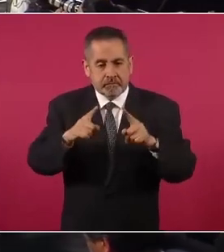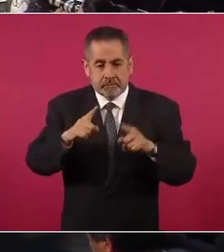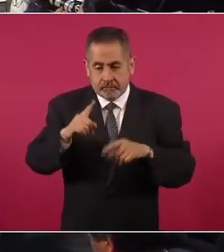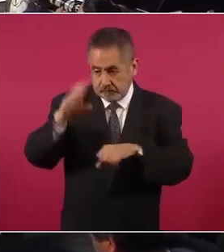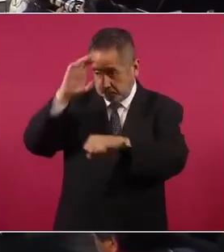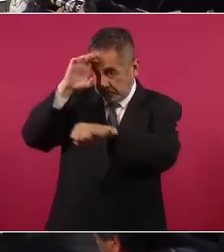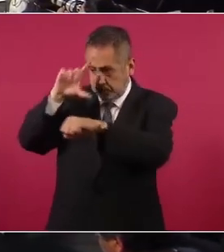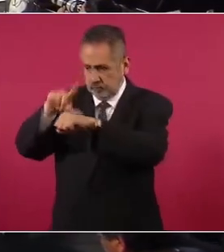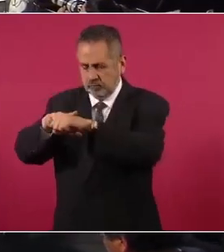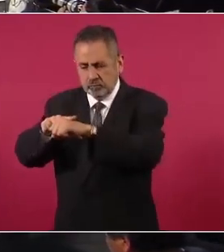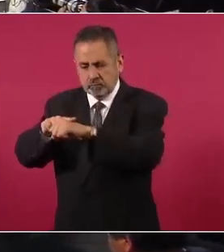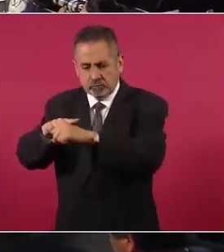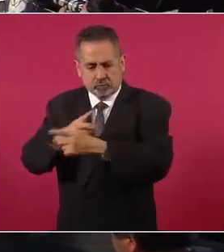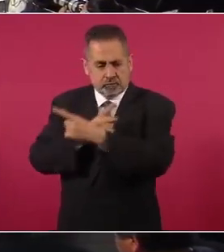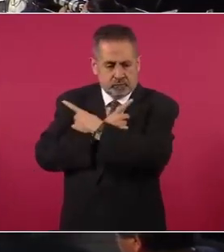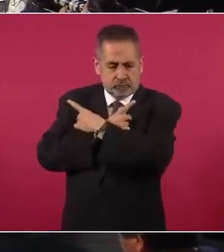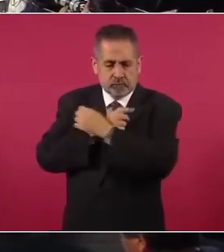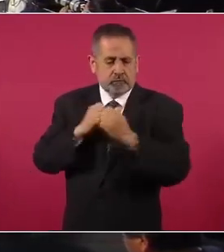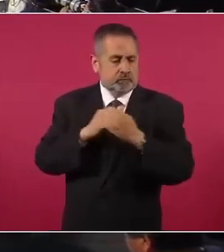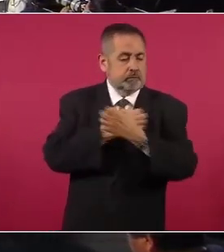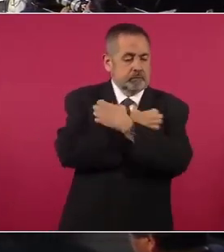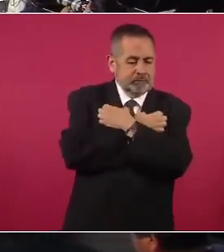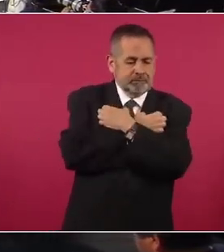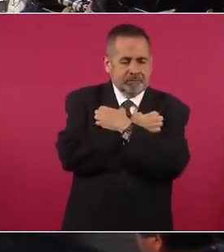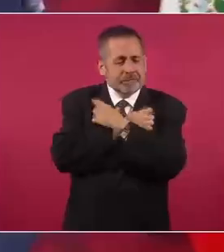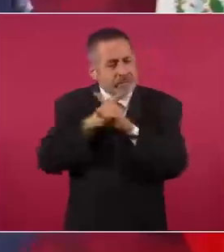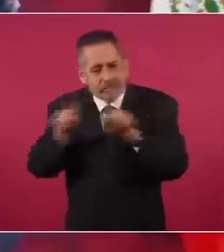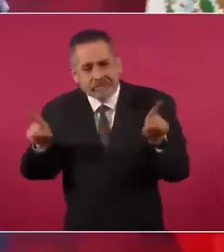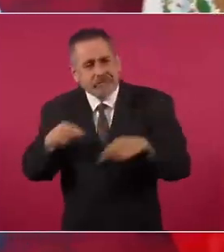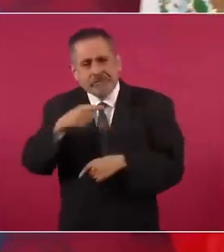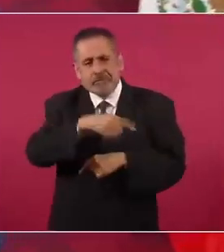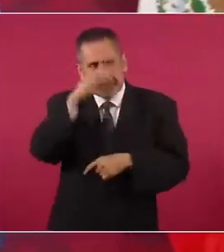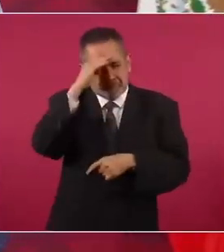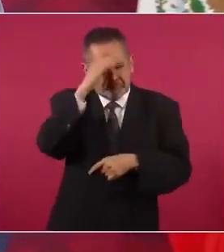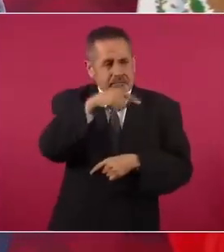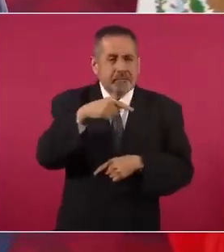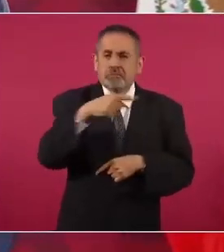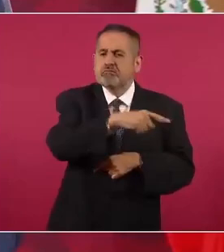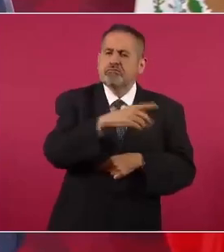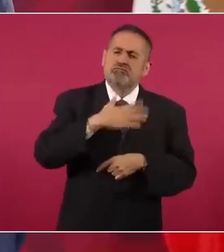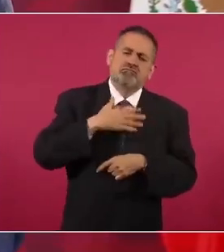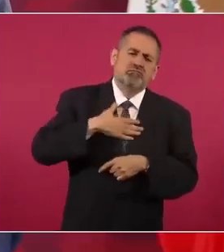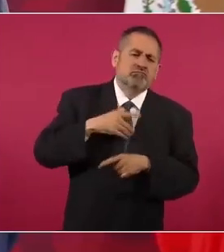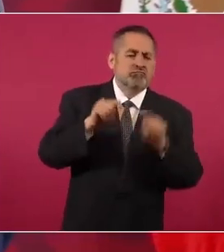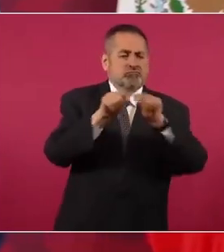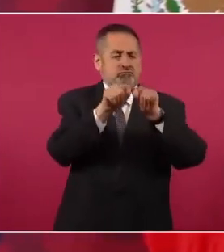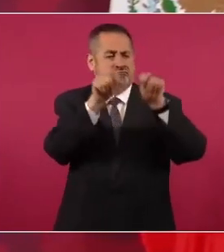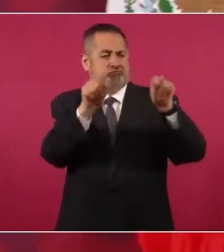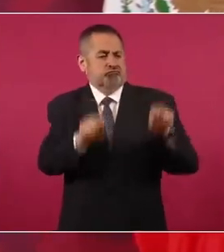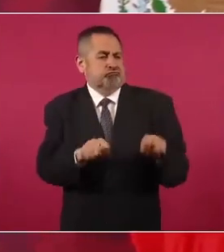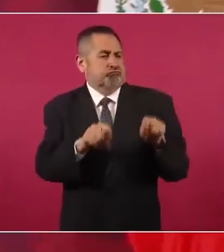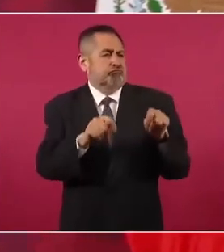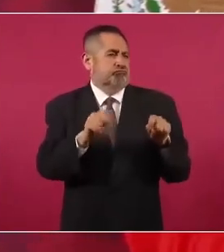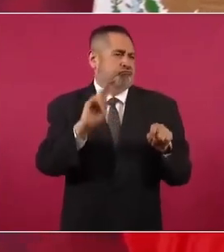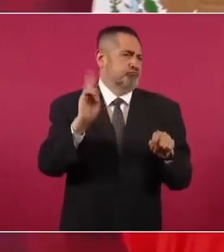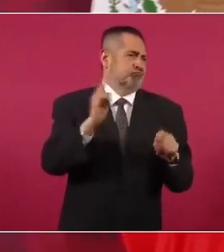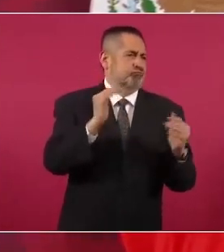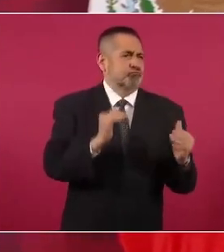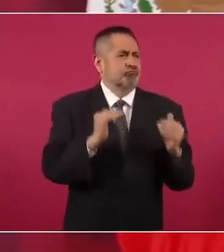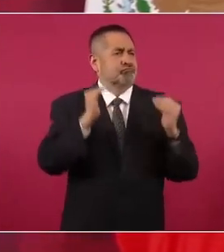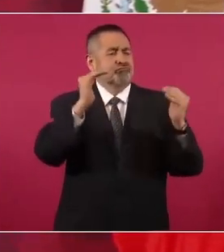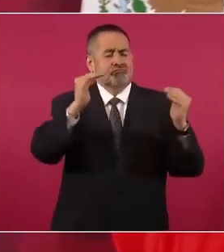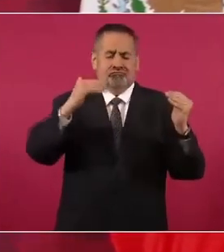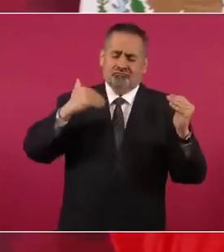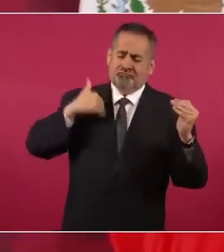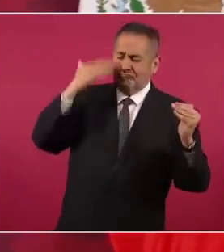y piensan que si tienen títulos académicos ya son